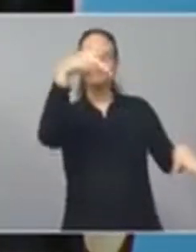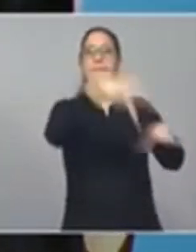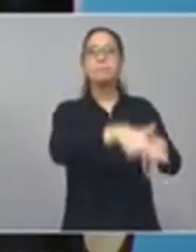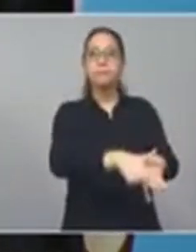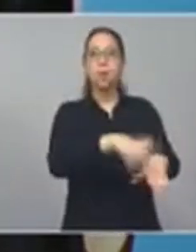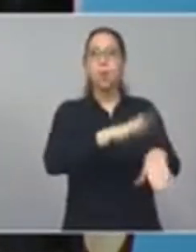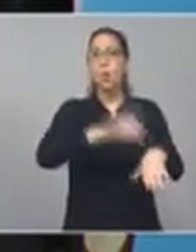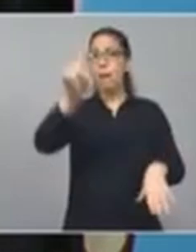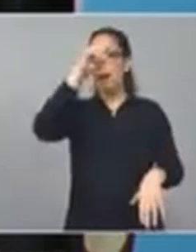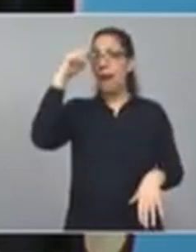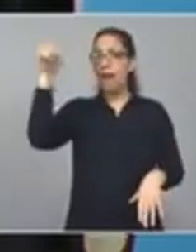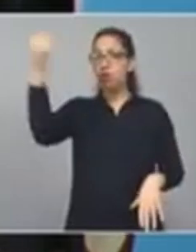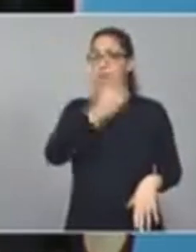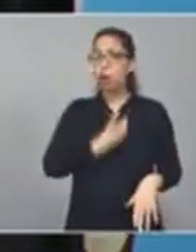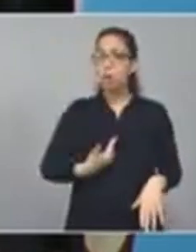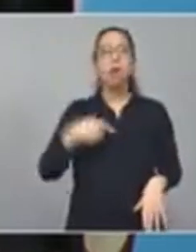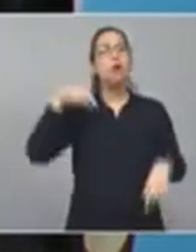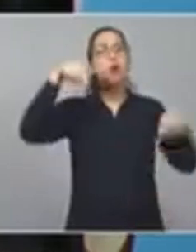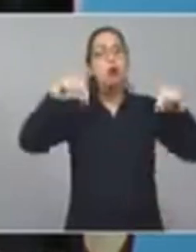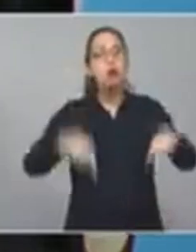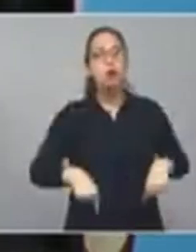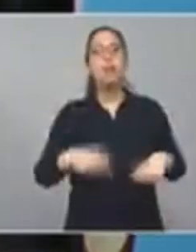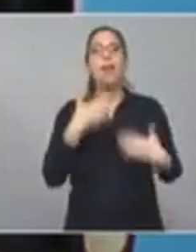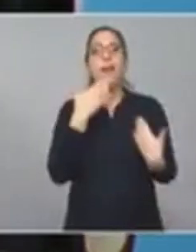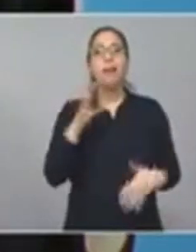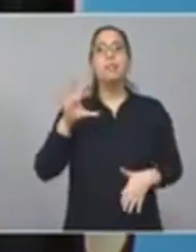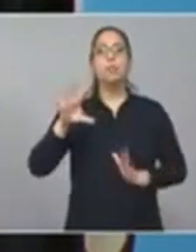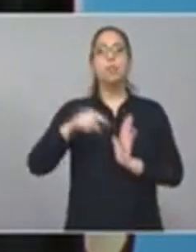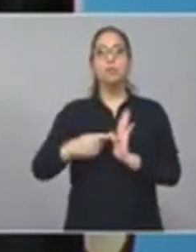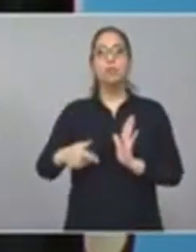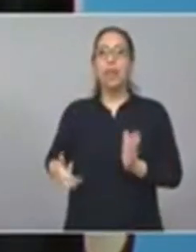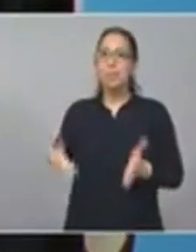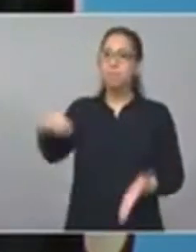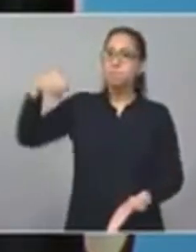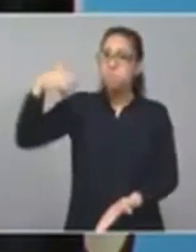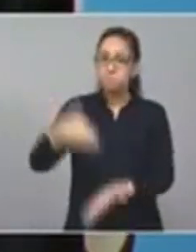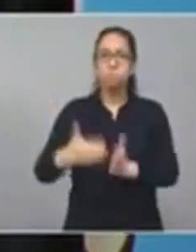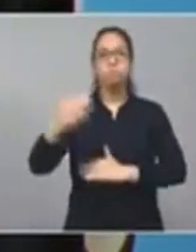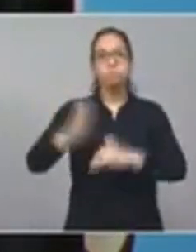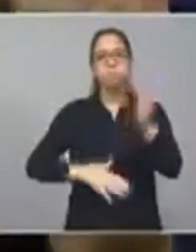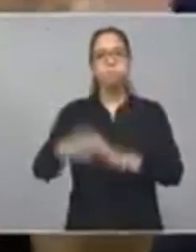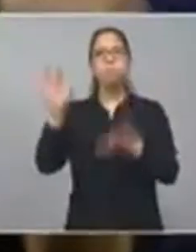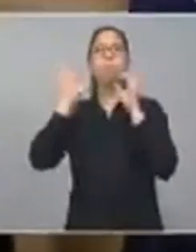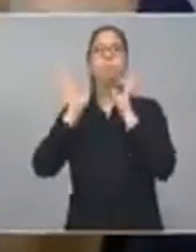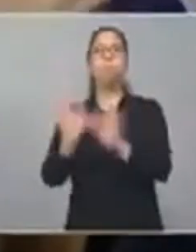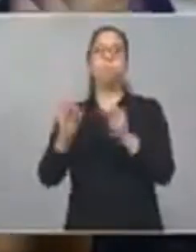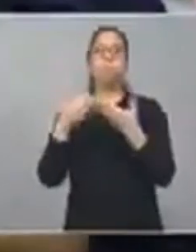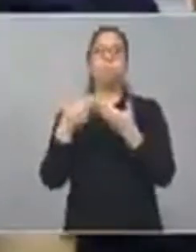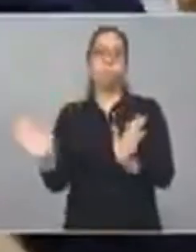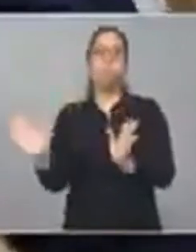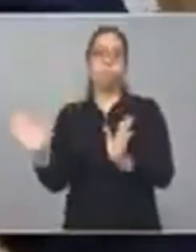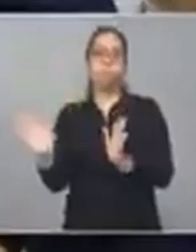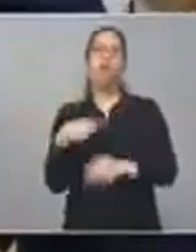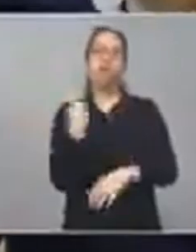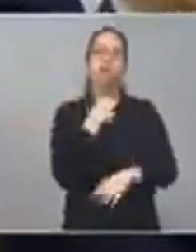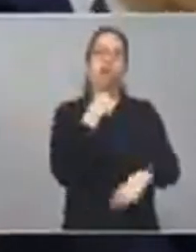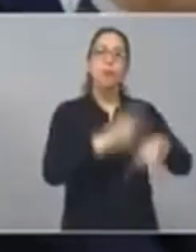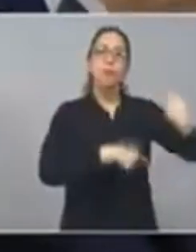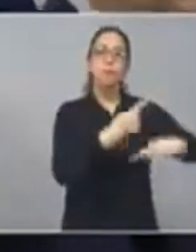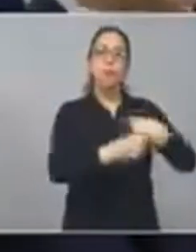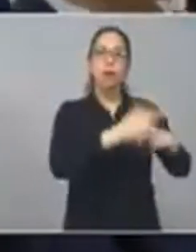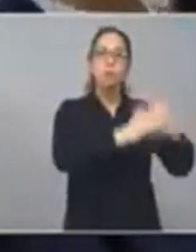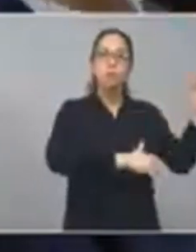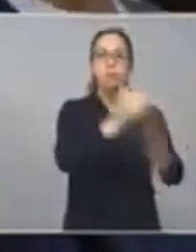inauguramos la primera que se termina con fondos de la provincia de Buenos Aires. Continuar nuestra obra, en algunos casos,